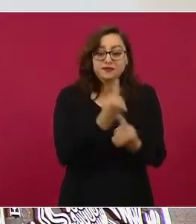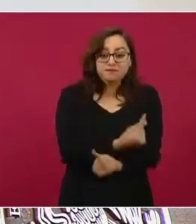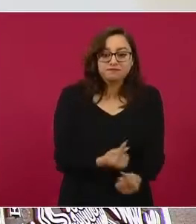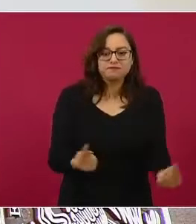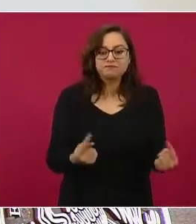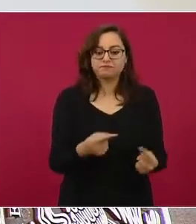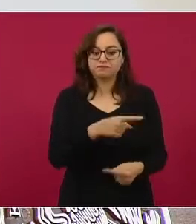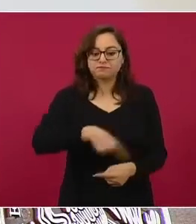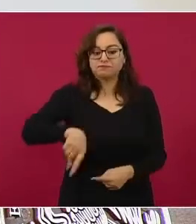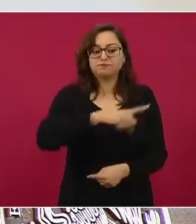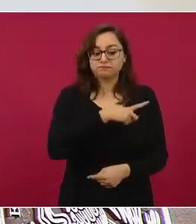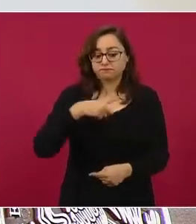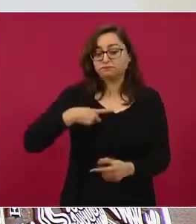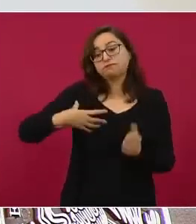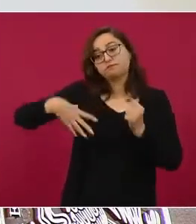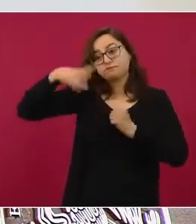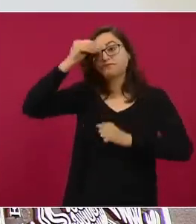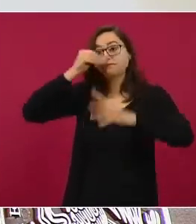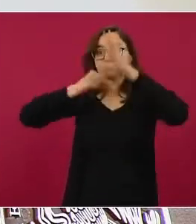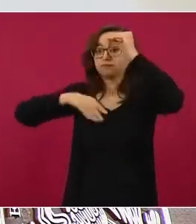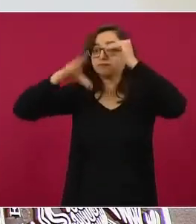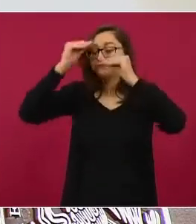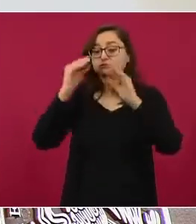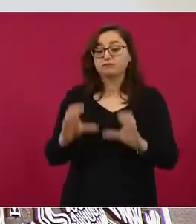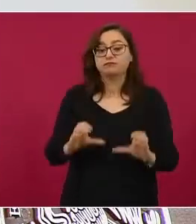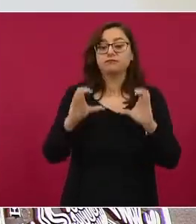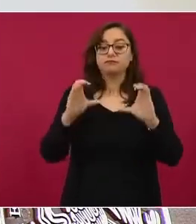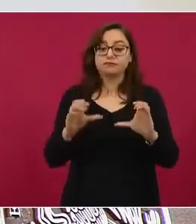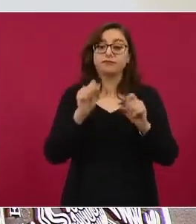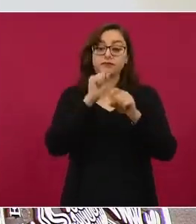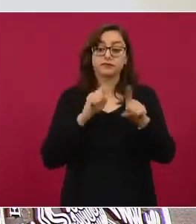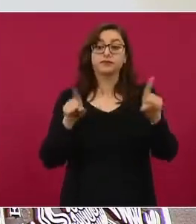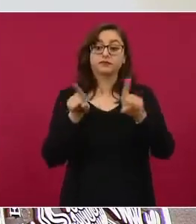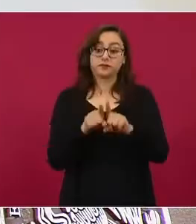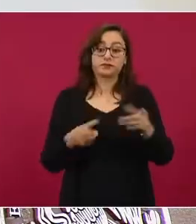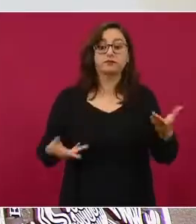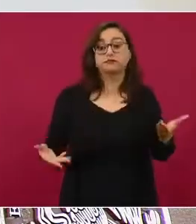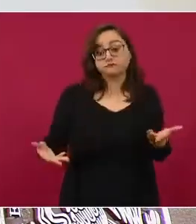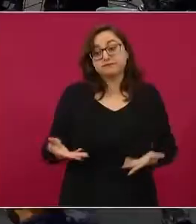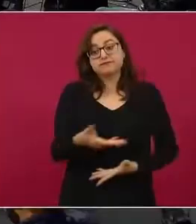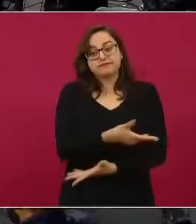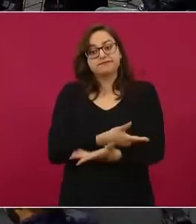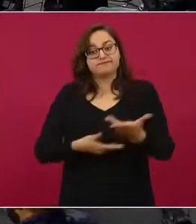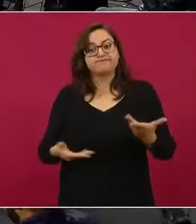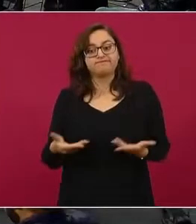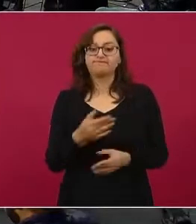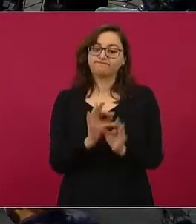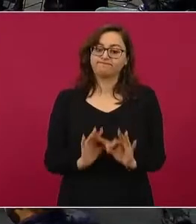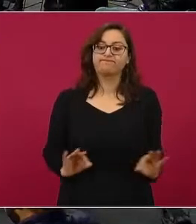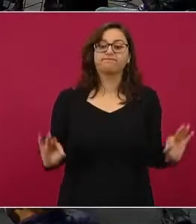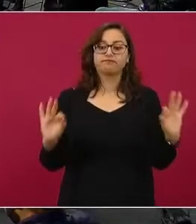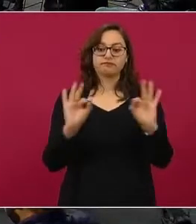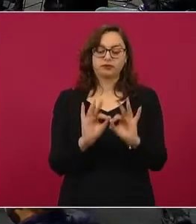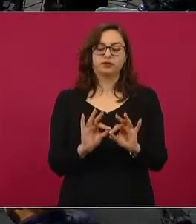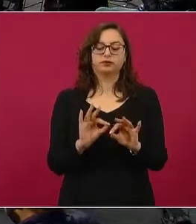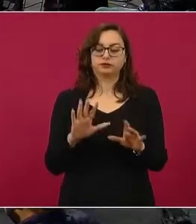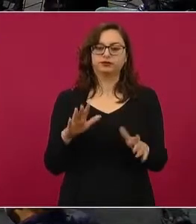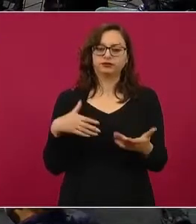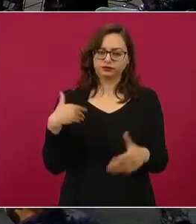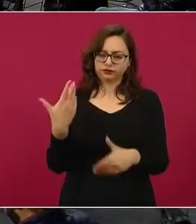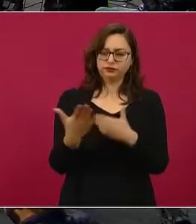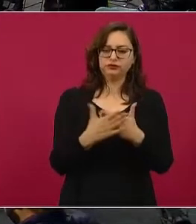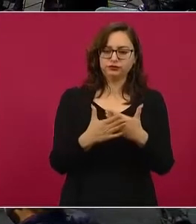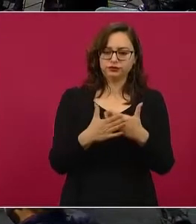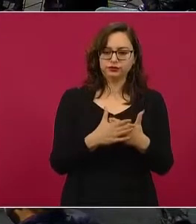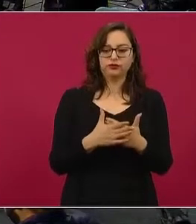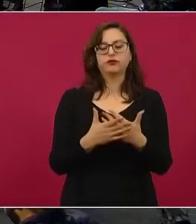convivencia. Realmente, ahorita lo primero que… Espero que en próximos días podamos presentar un material que estamos haciendo